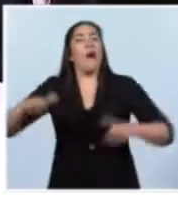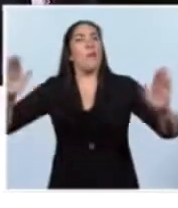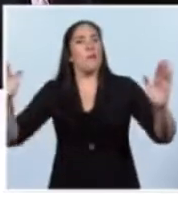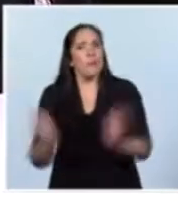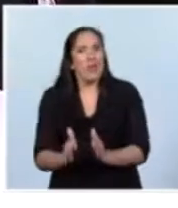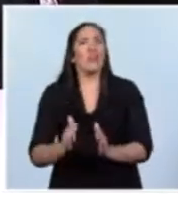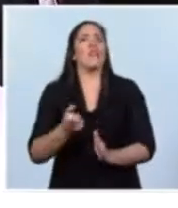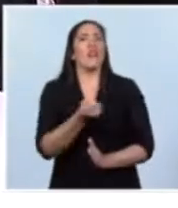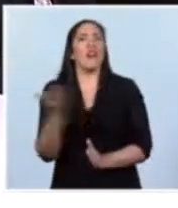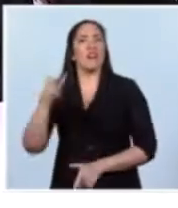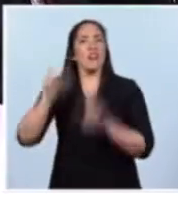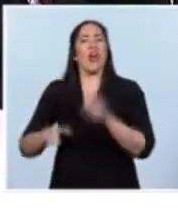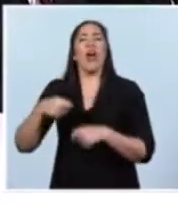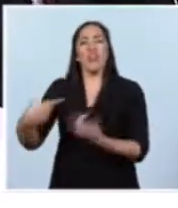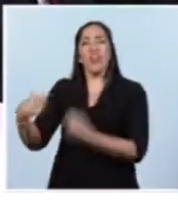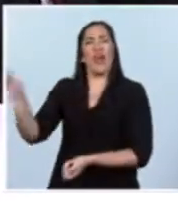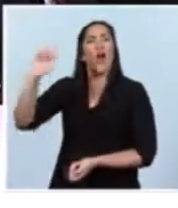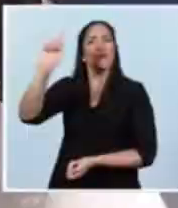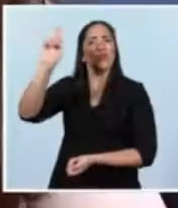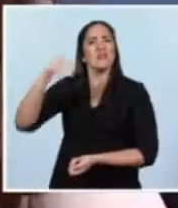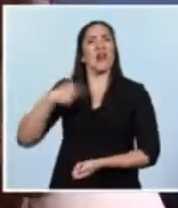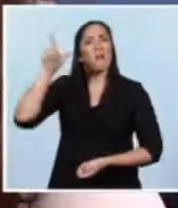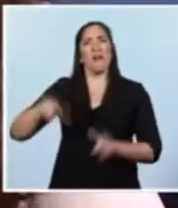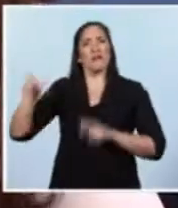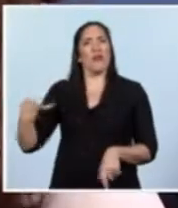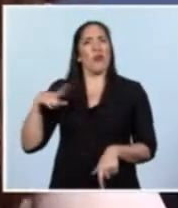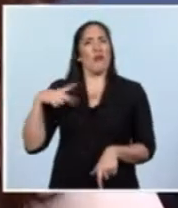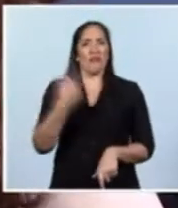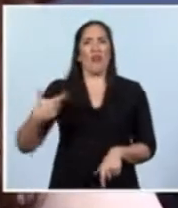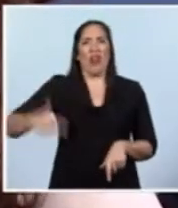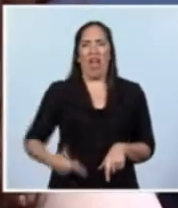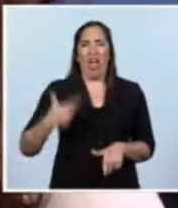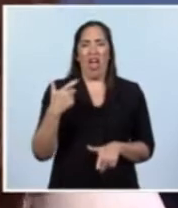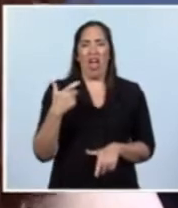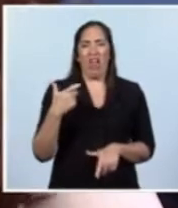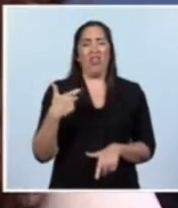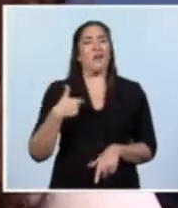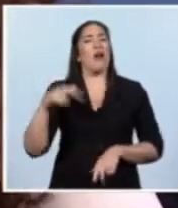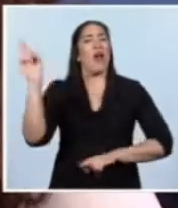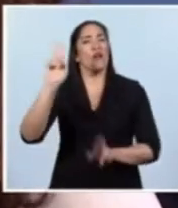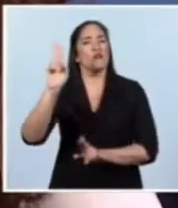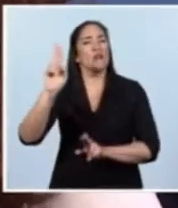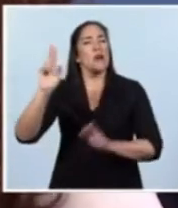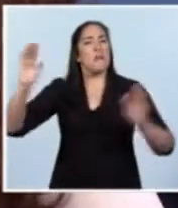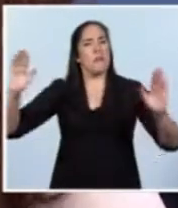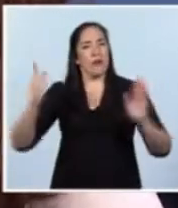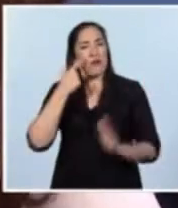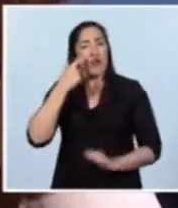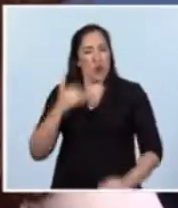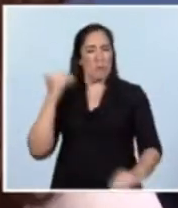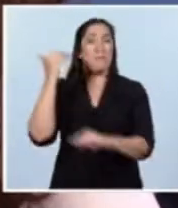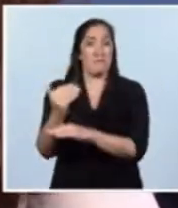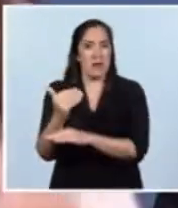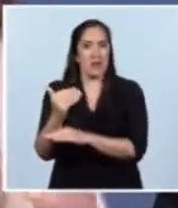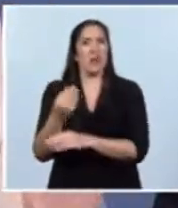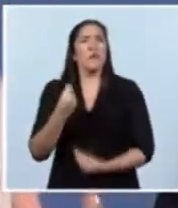la cantidad de autorizaciones para tenencia y portación de armas, porque también hace, no solamente a